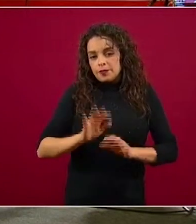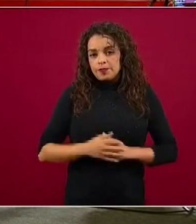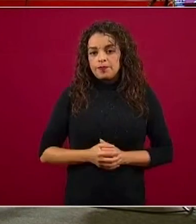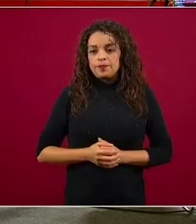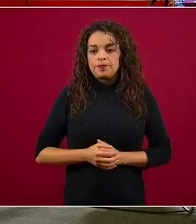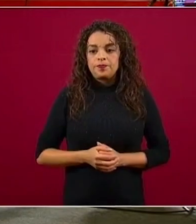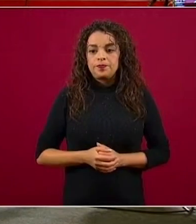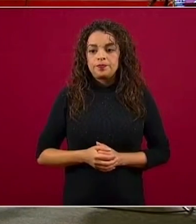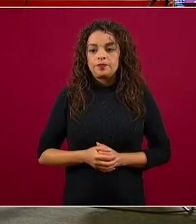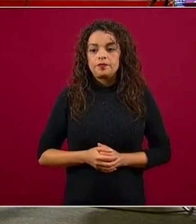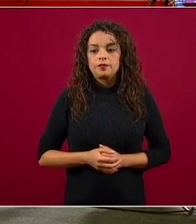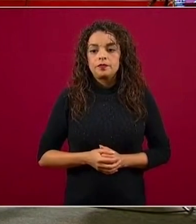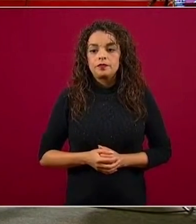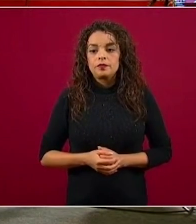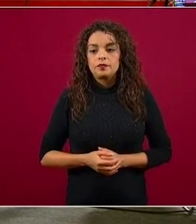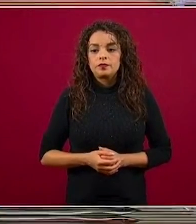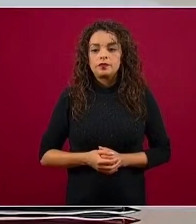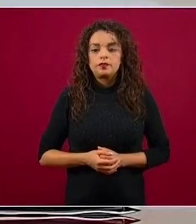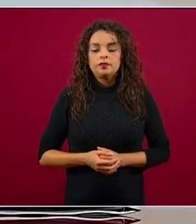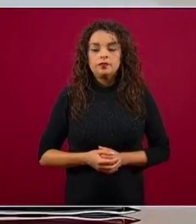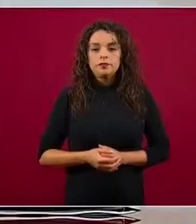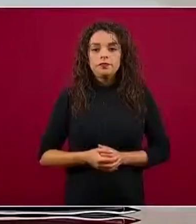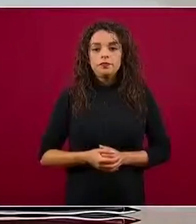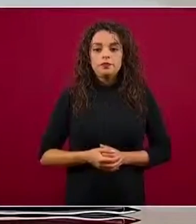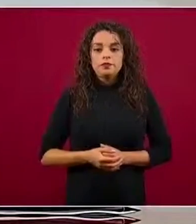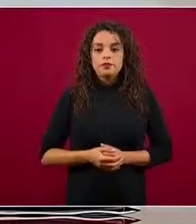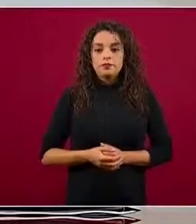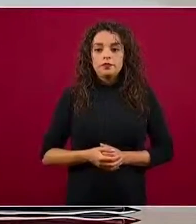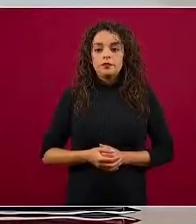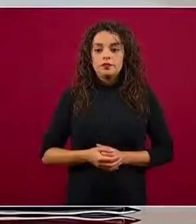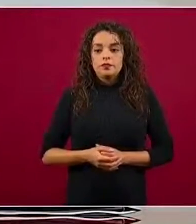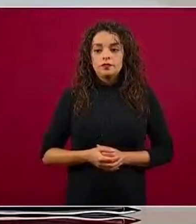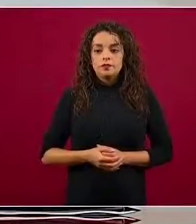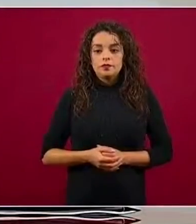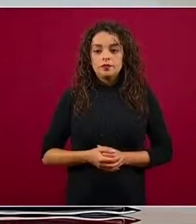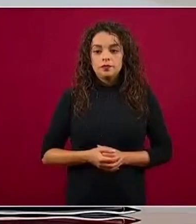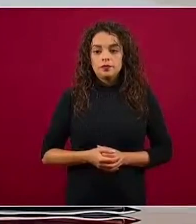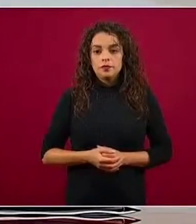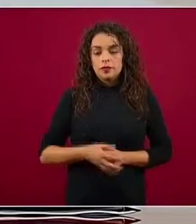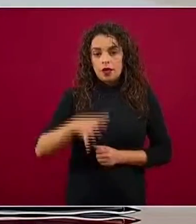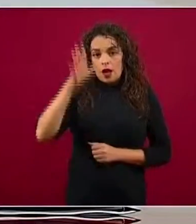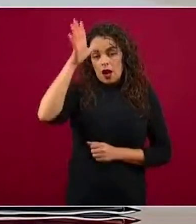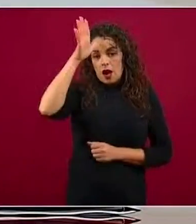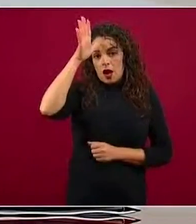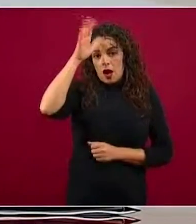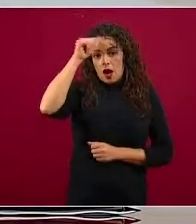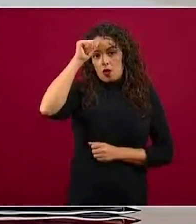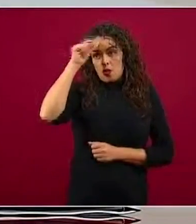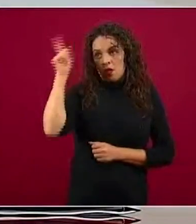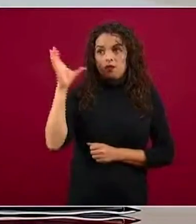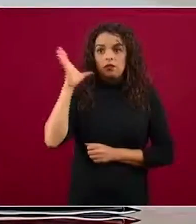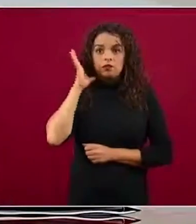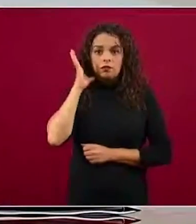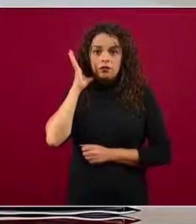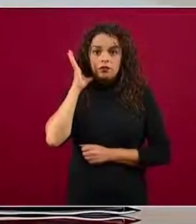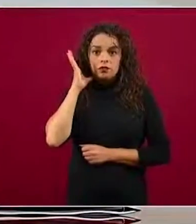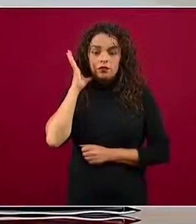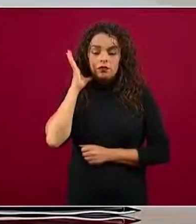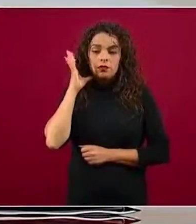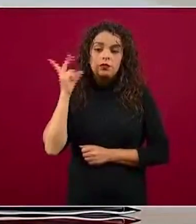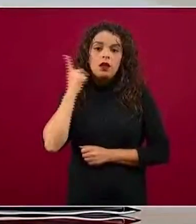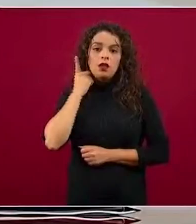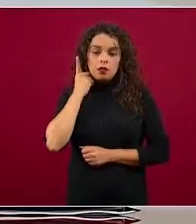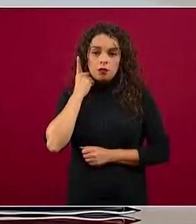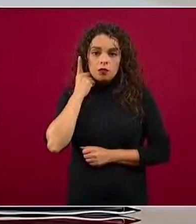¿Qué va a hacerse con lo que se está acordando en el cuerpo legislativo y que mañana y después pasará al Senado?